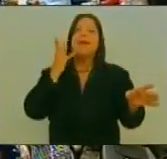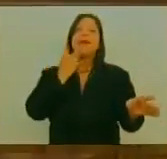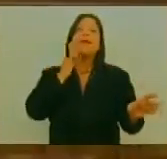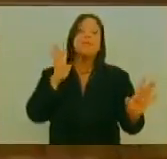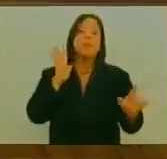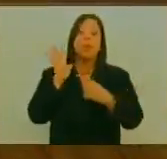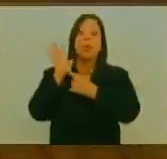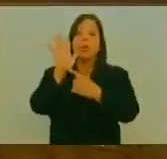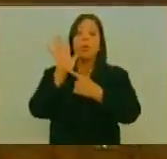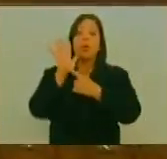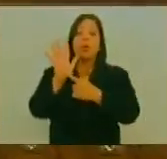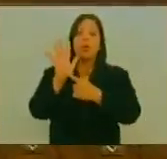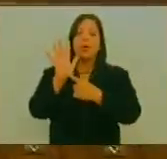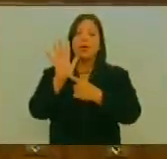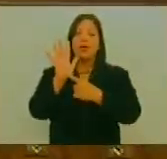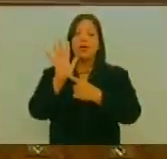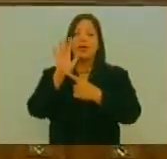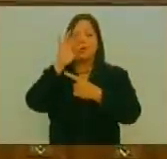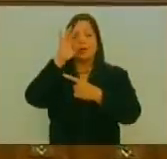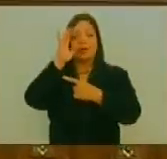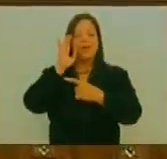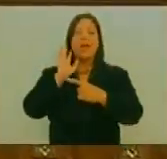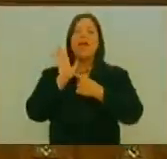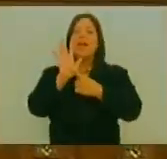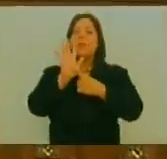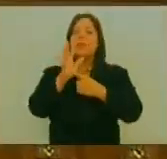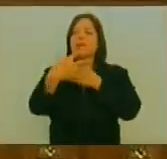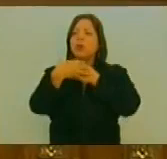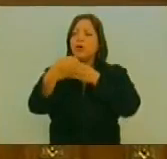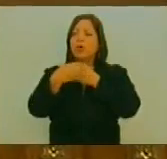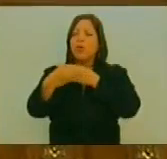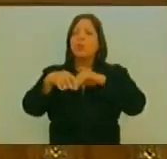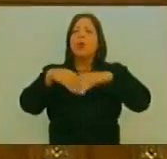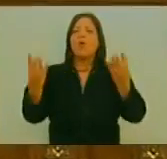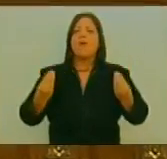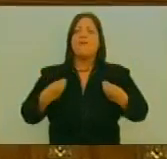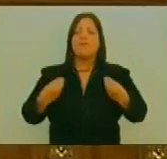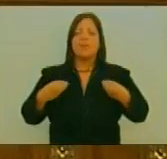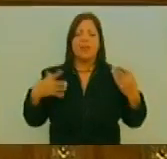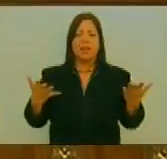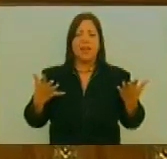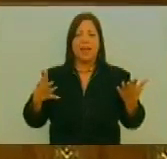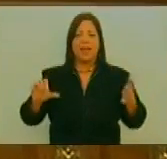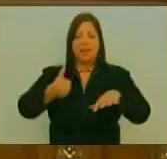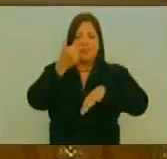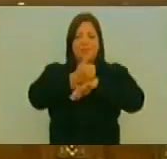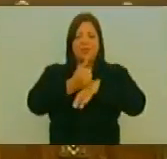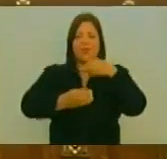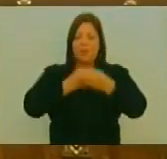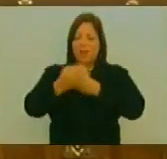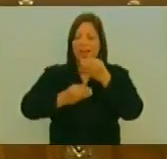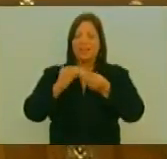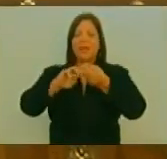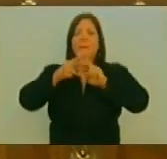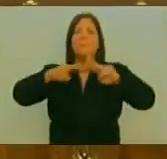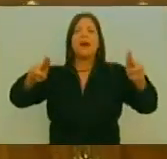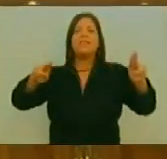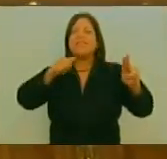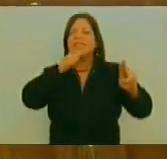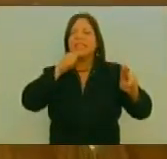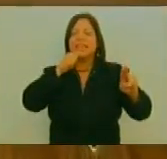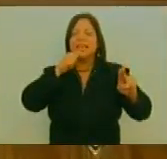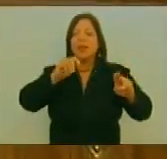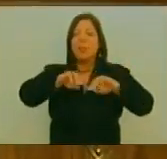Como Como Paradigma Y Como Ejemplo A Seguir Para Nuestras Vidas Al Mayor Constructor De La Paz Que Ha Sido